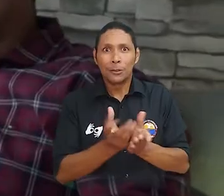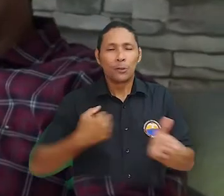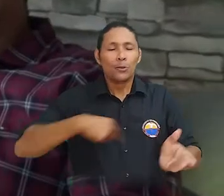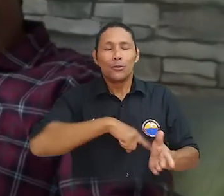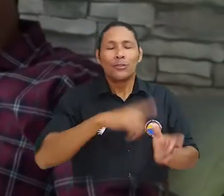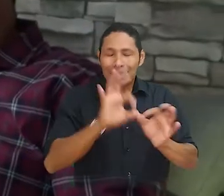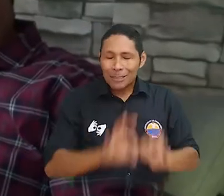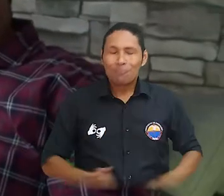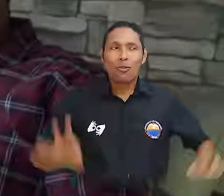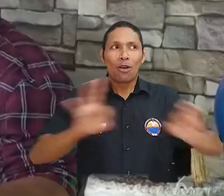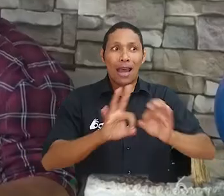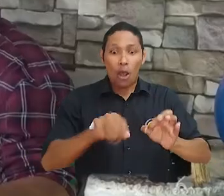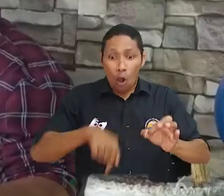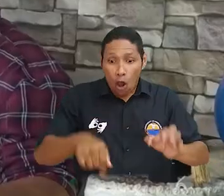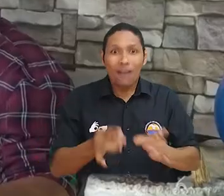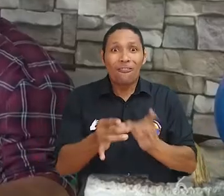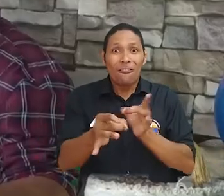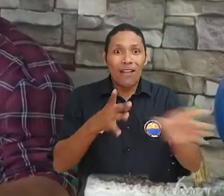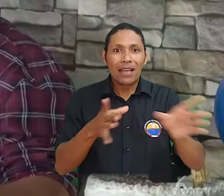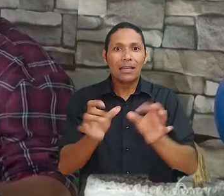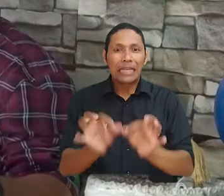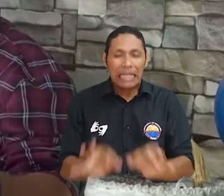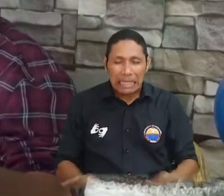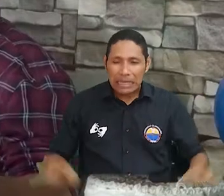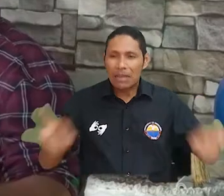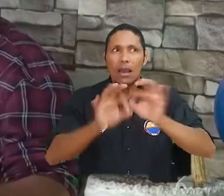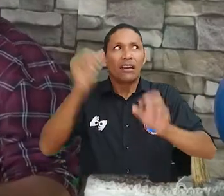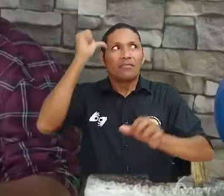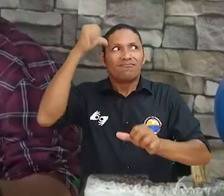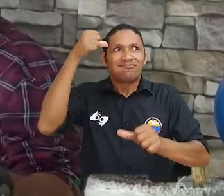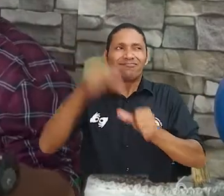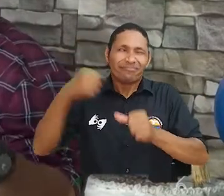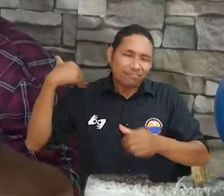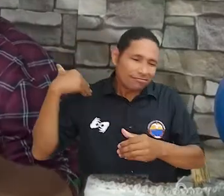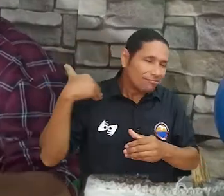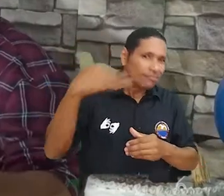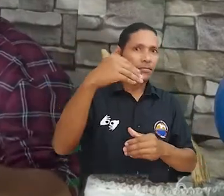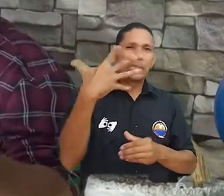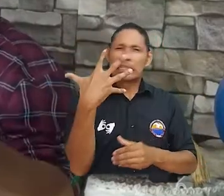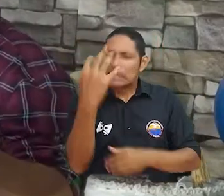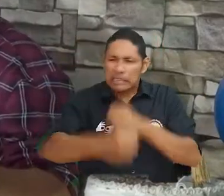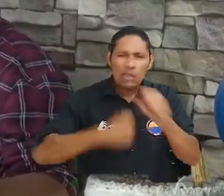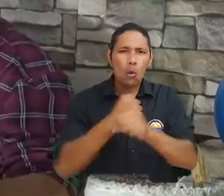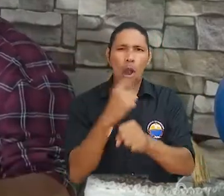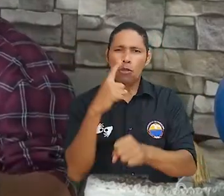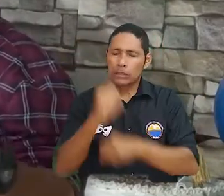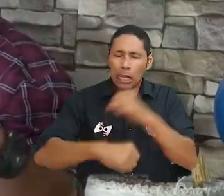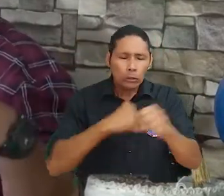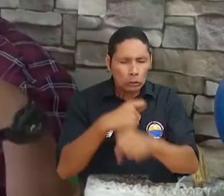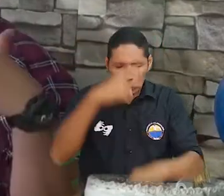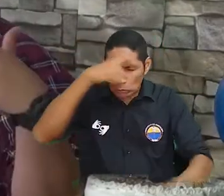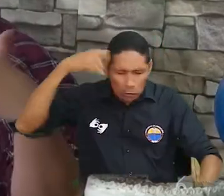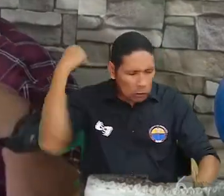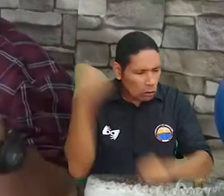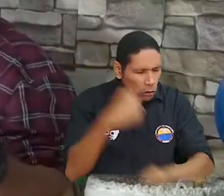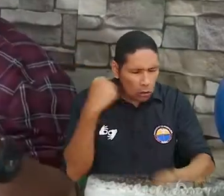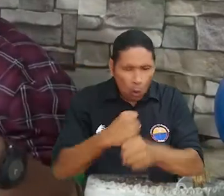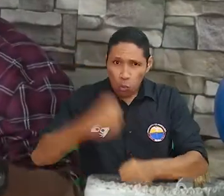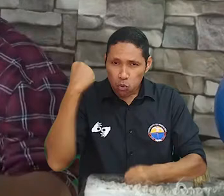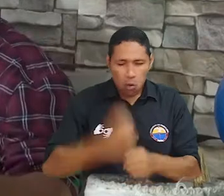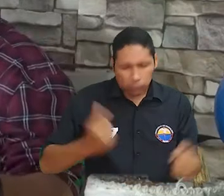como estudiantes, ya que para nosotros es importante que estas fechas sean resaltadas, porque después de